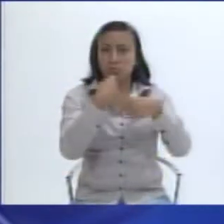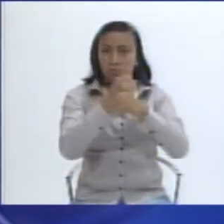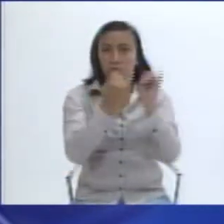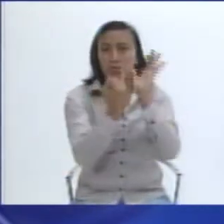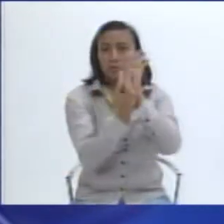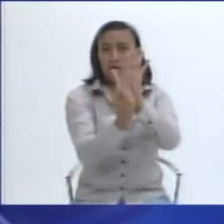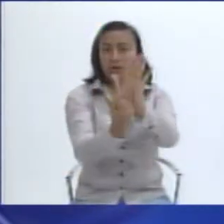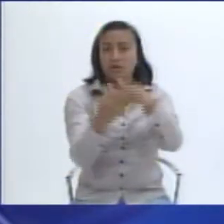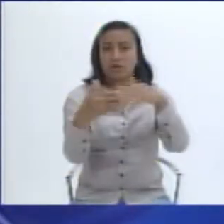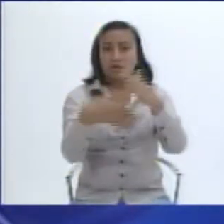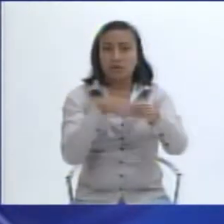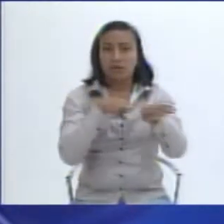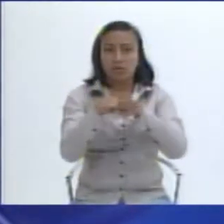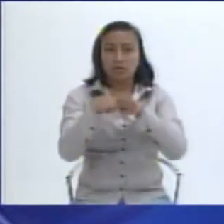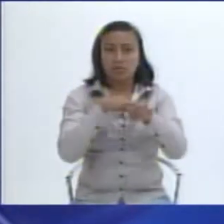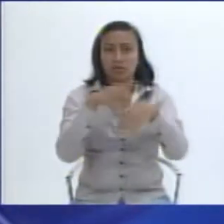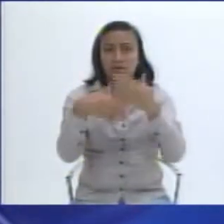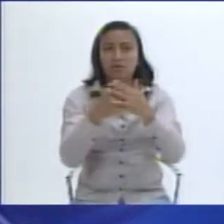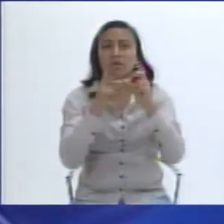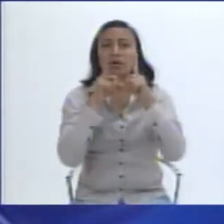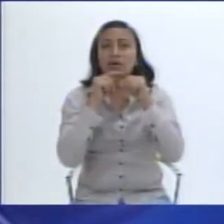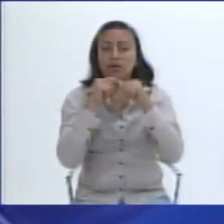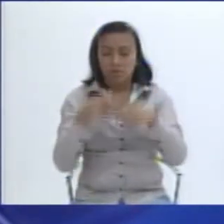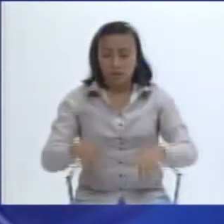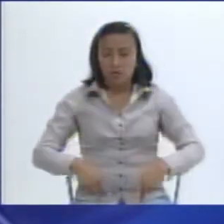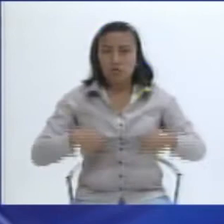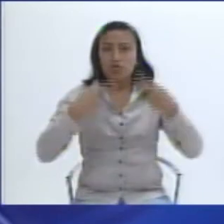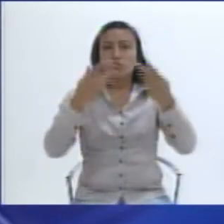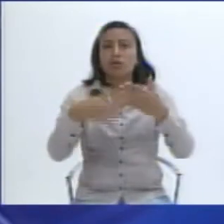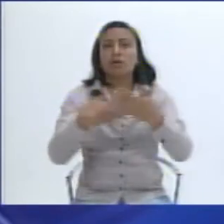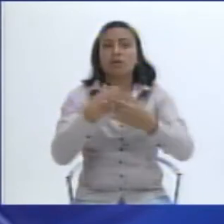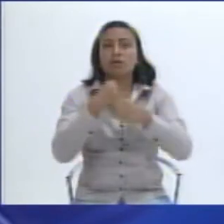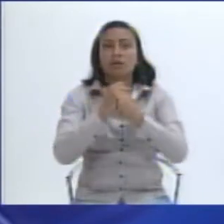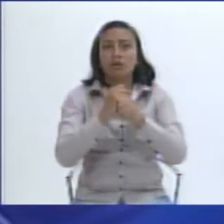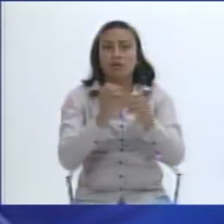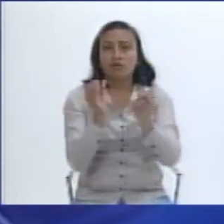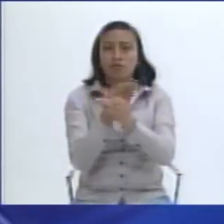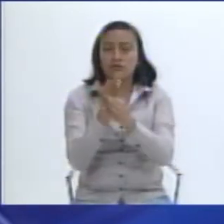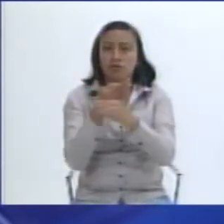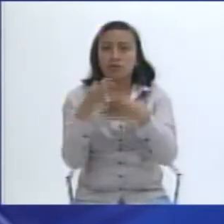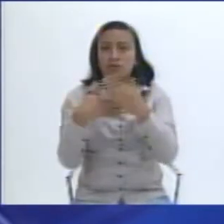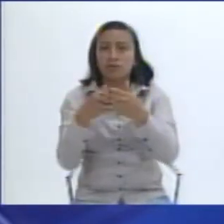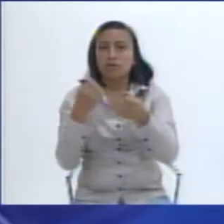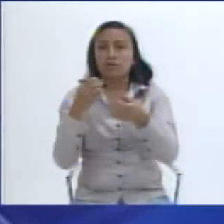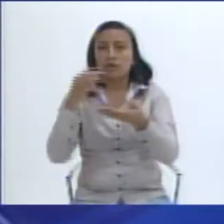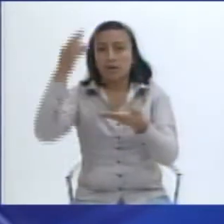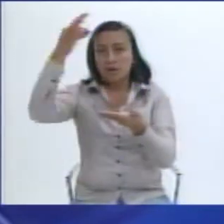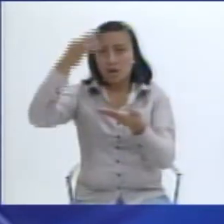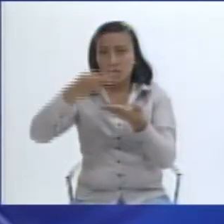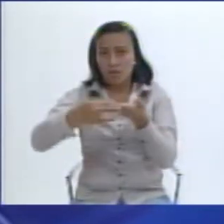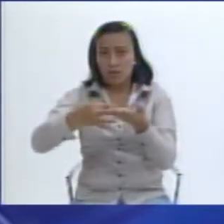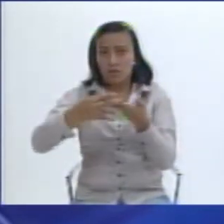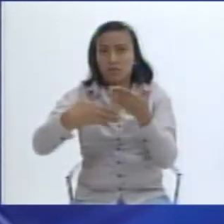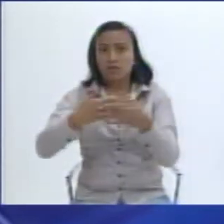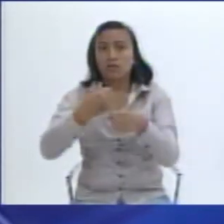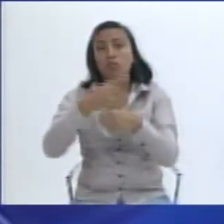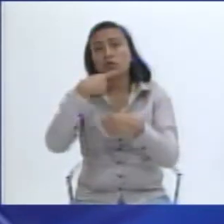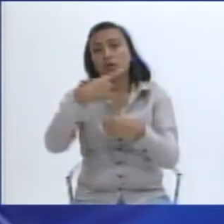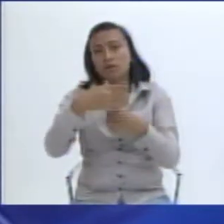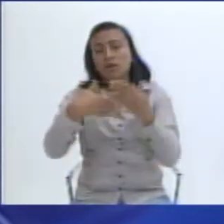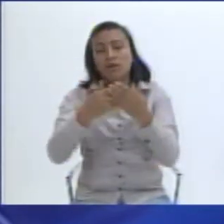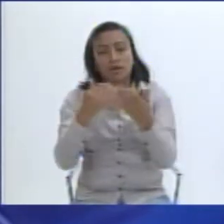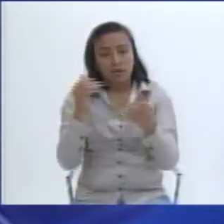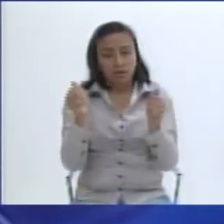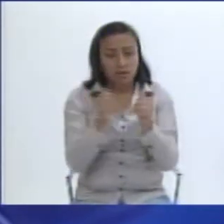a través de quienes han ofertado su vida y su sacrificio en función de que el cantón y, ¿por qué no decirlo?, el